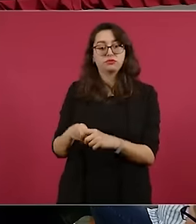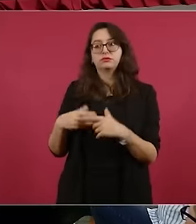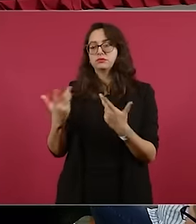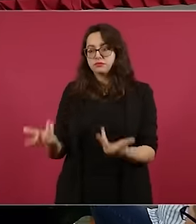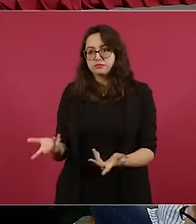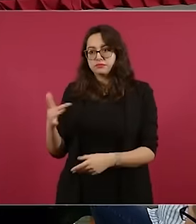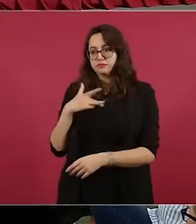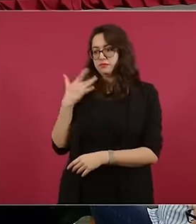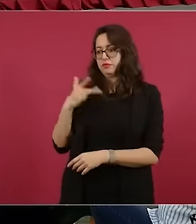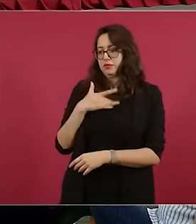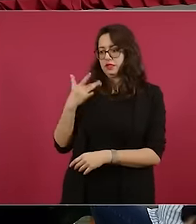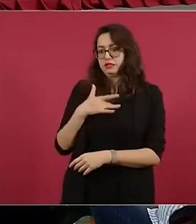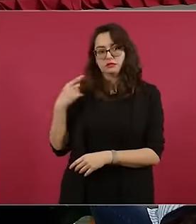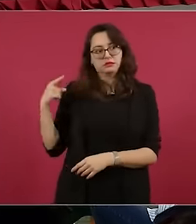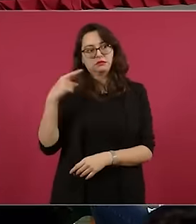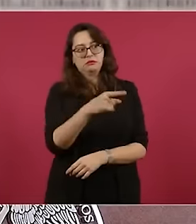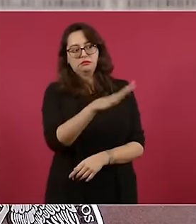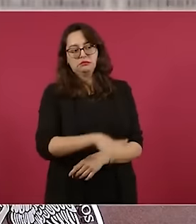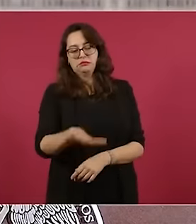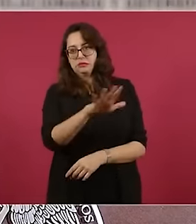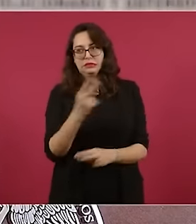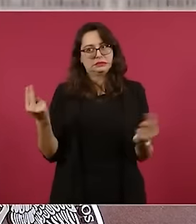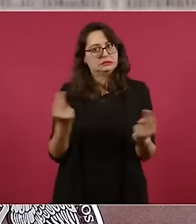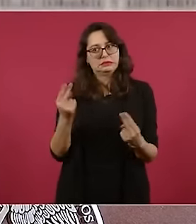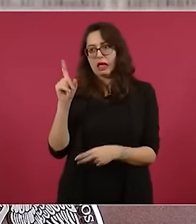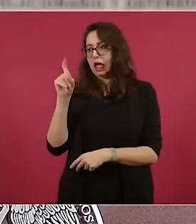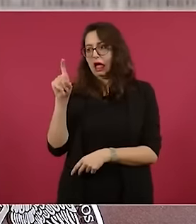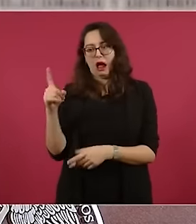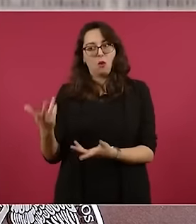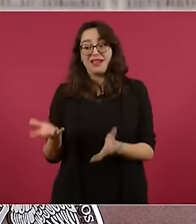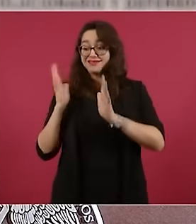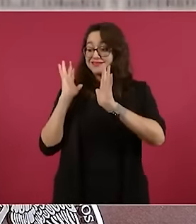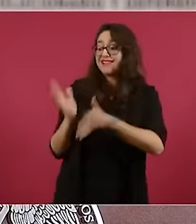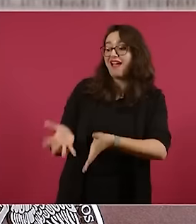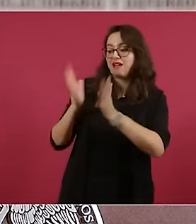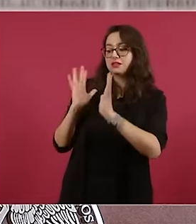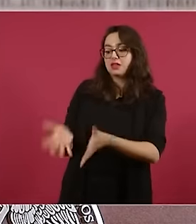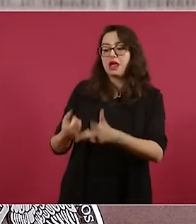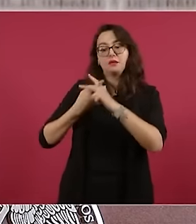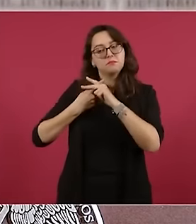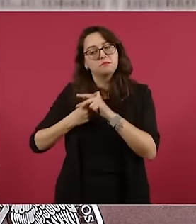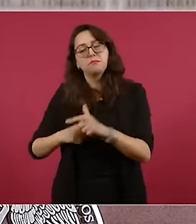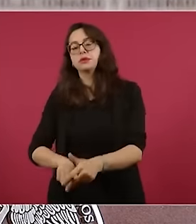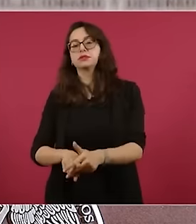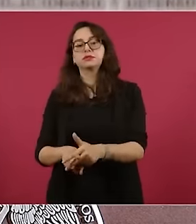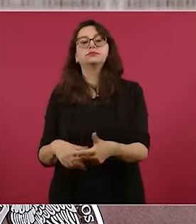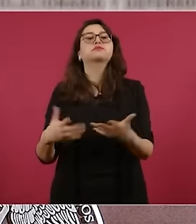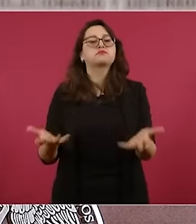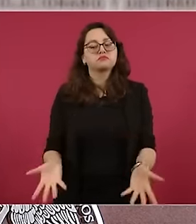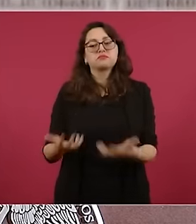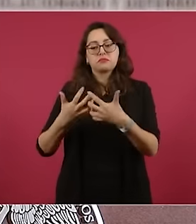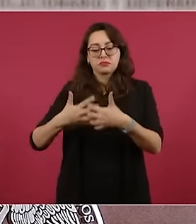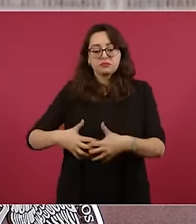emergencia y la falta de agua en la zona metropolitana de Monterrey, instruyó que se utilizaran los equipos de bombeo